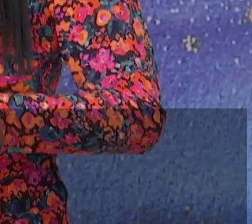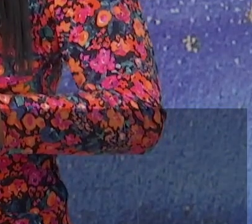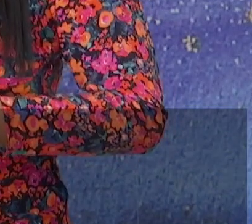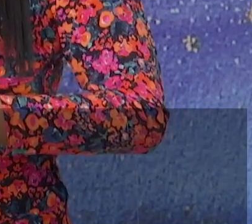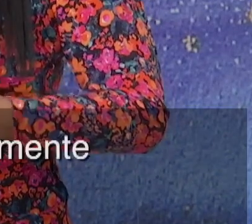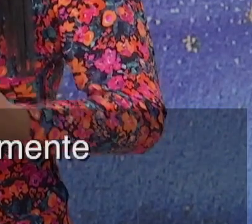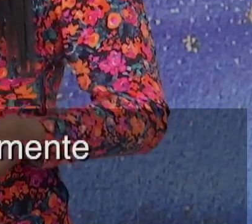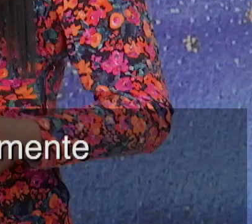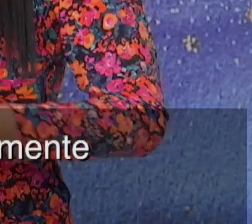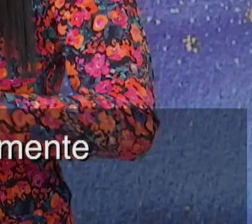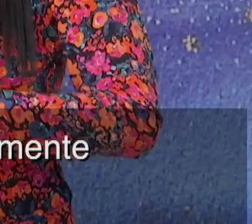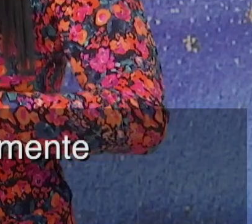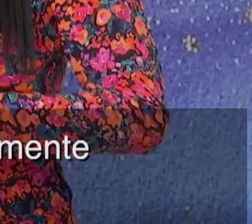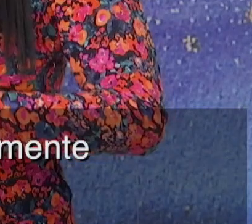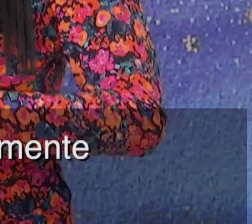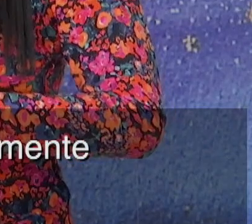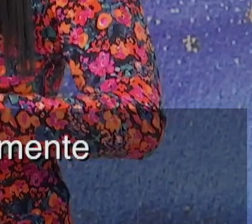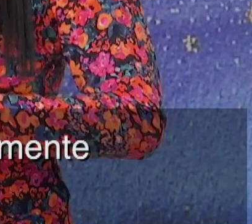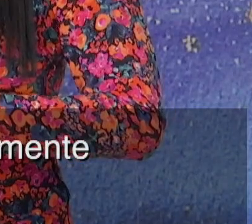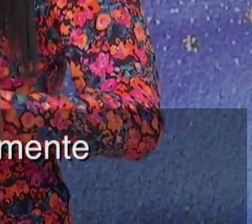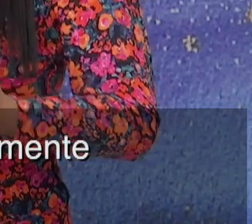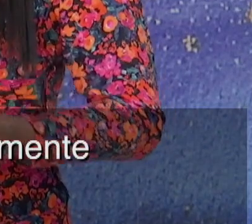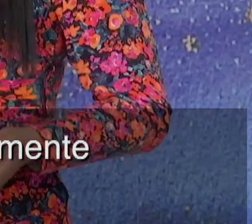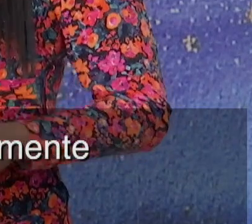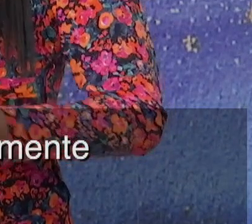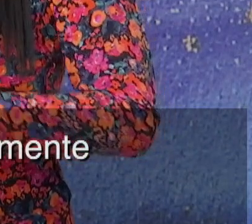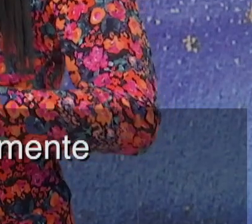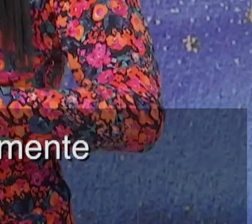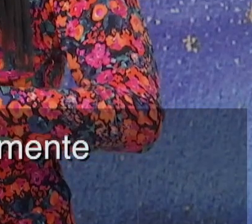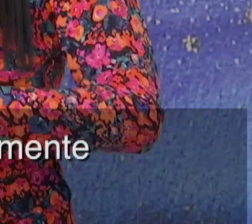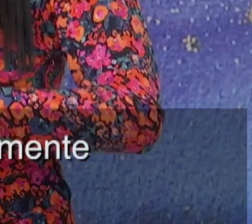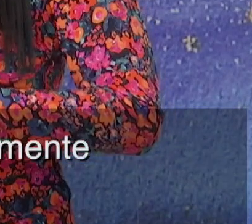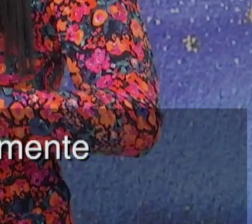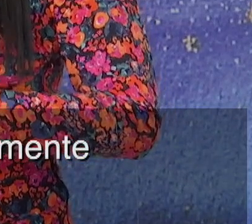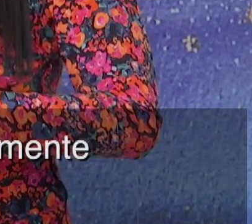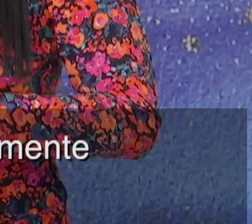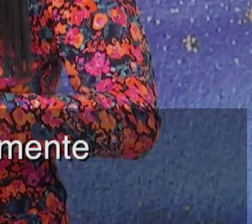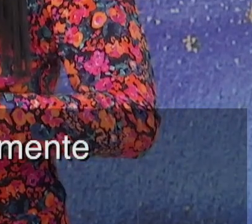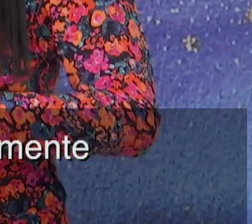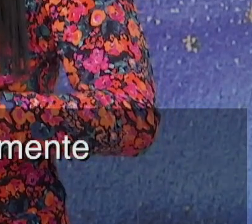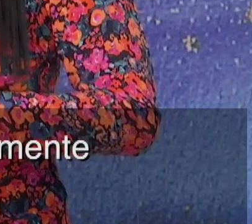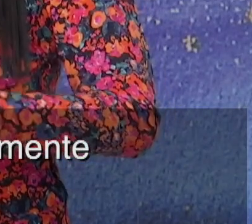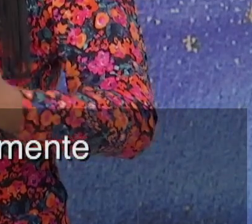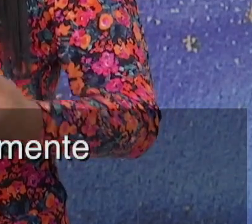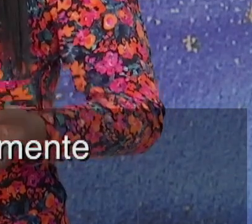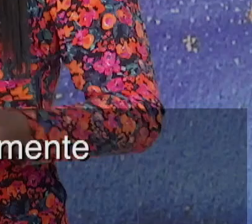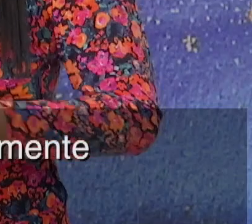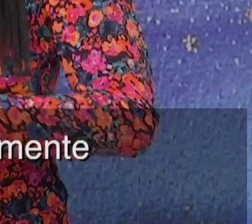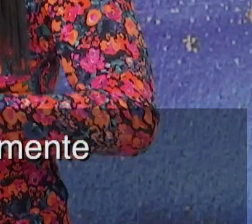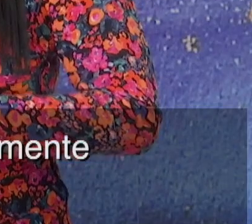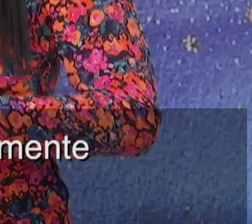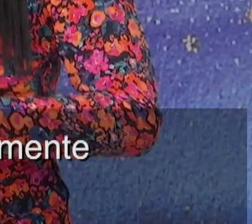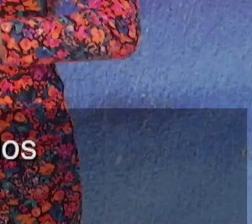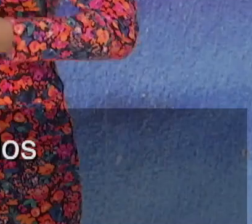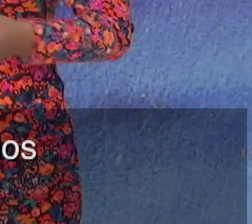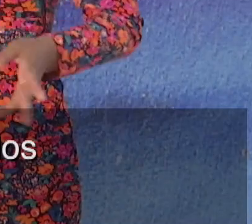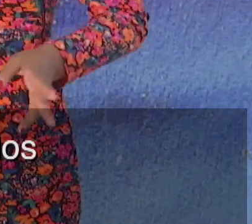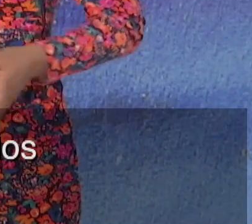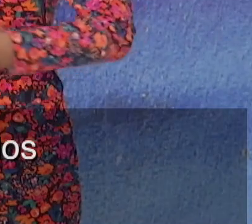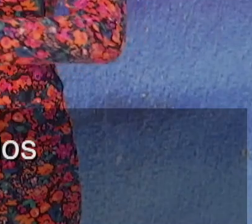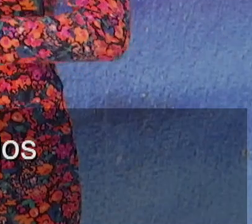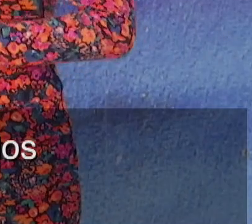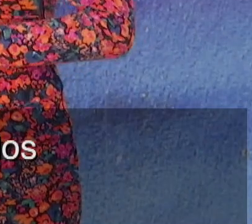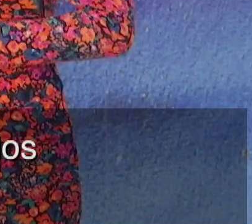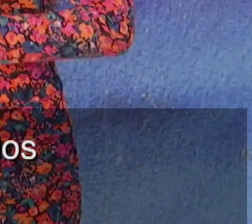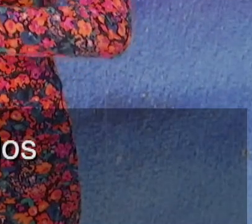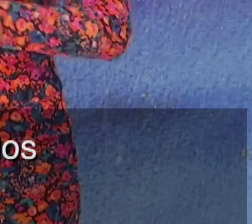consecuencias existen padres y madres que maltratan físicamente a sus hijas e hijos generando violencia la